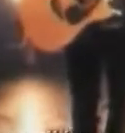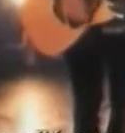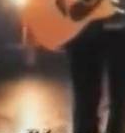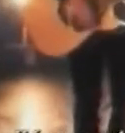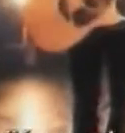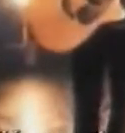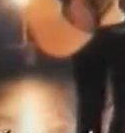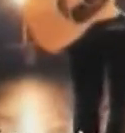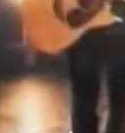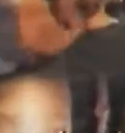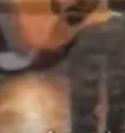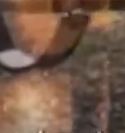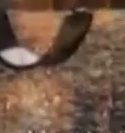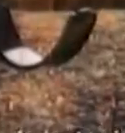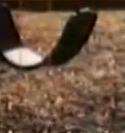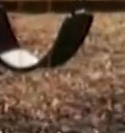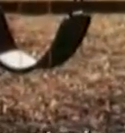respirar